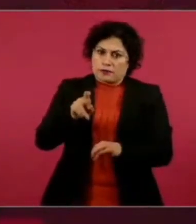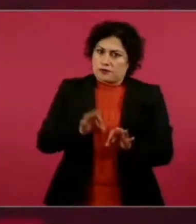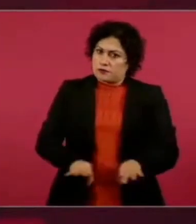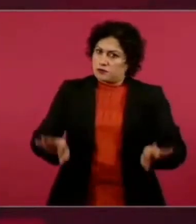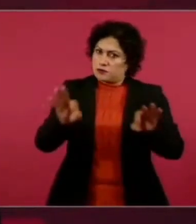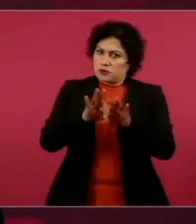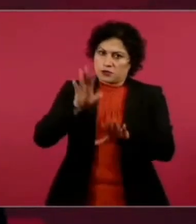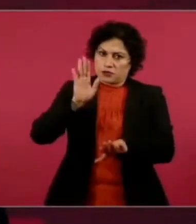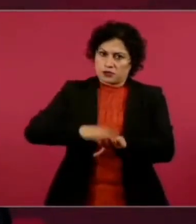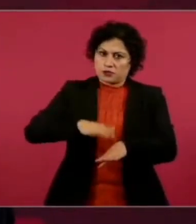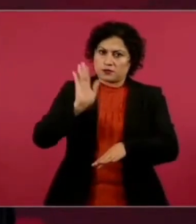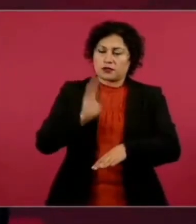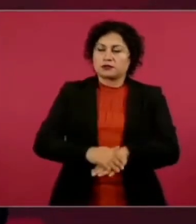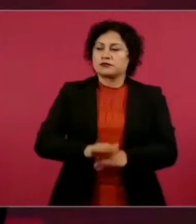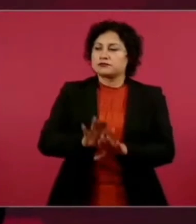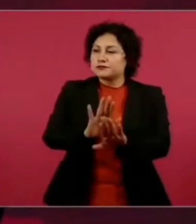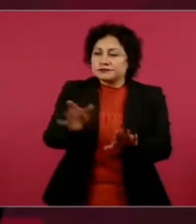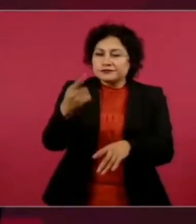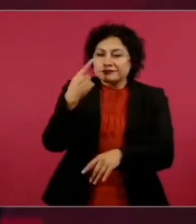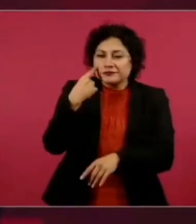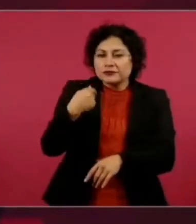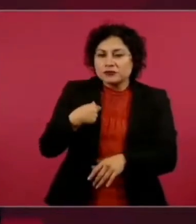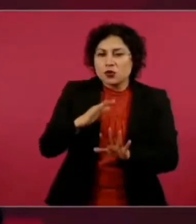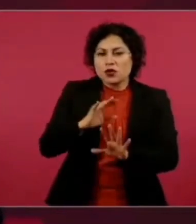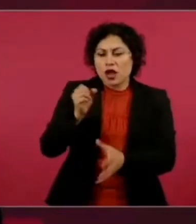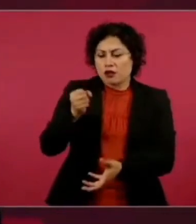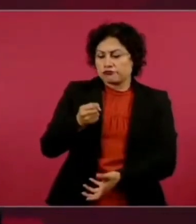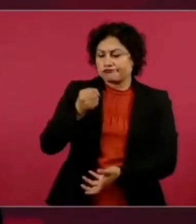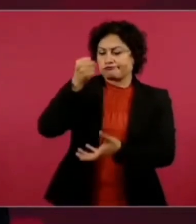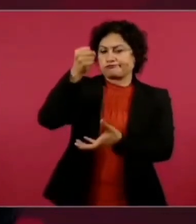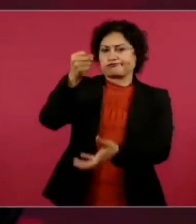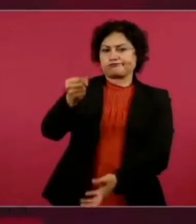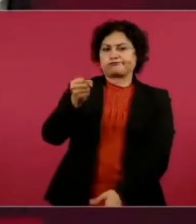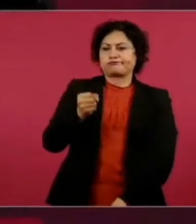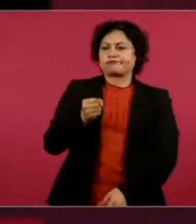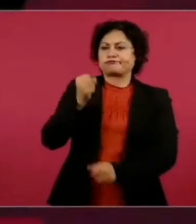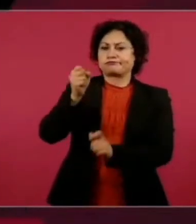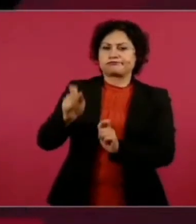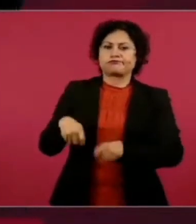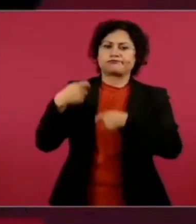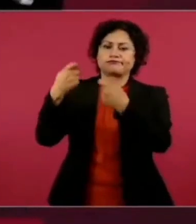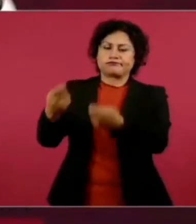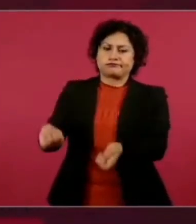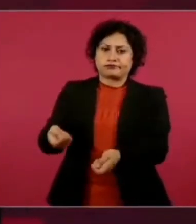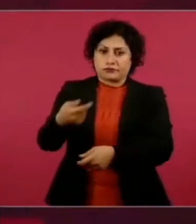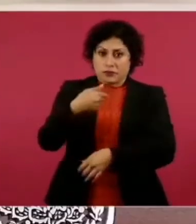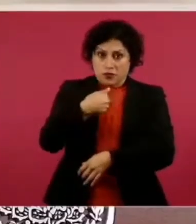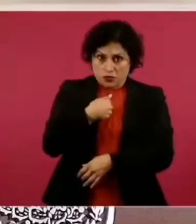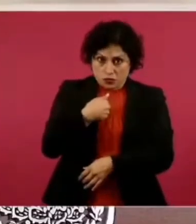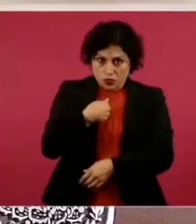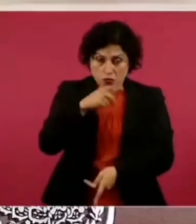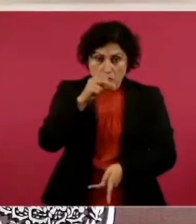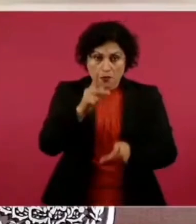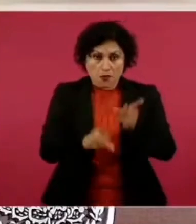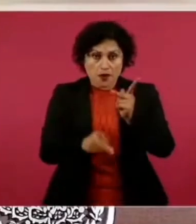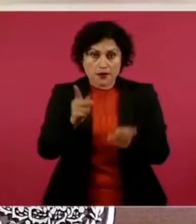bastón y ya no quiero seguir hablando de